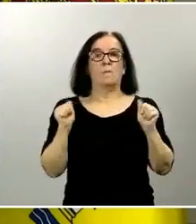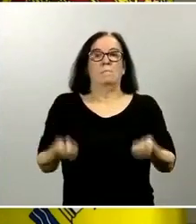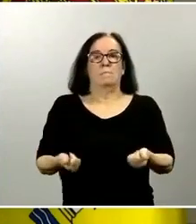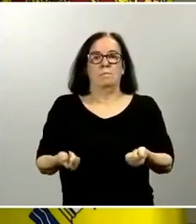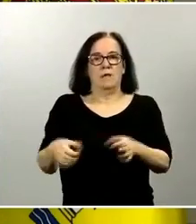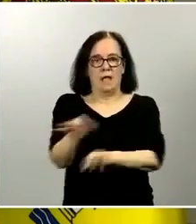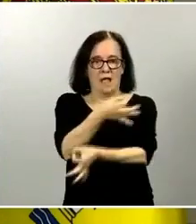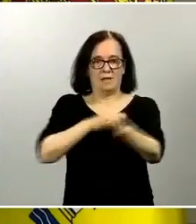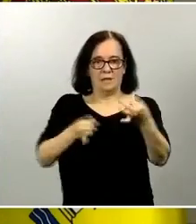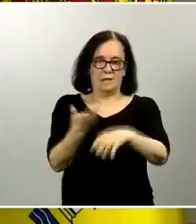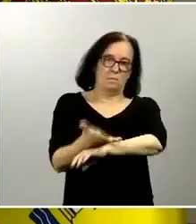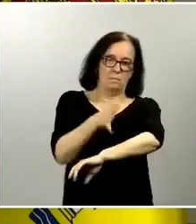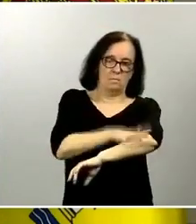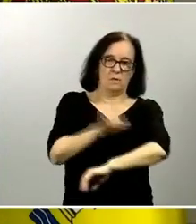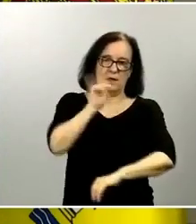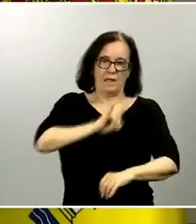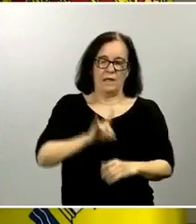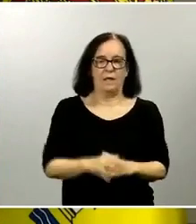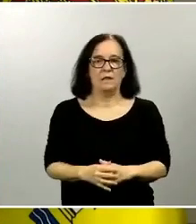Baleares y Canarias